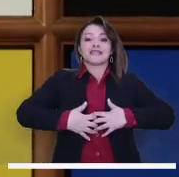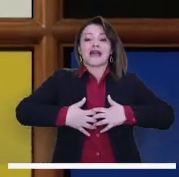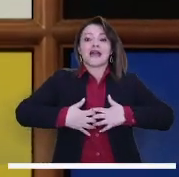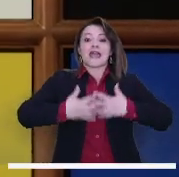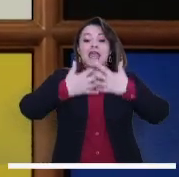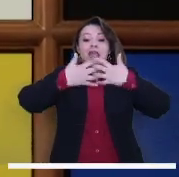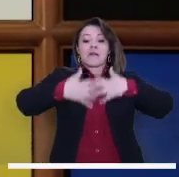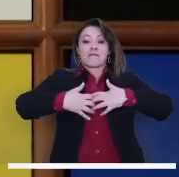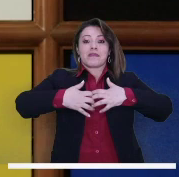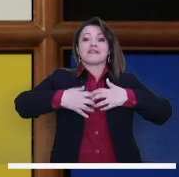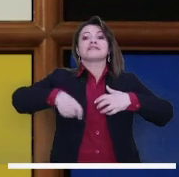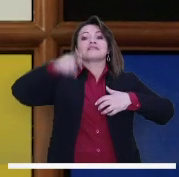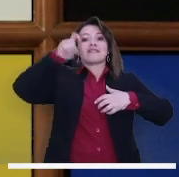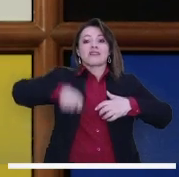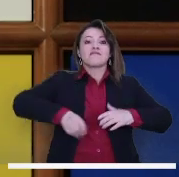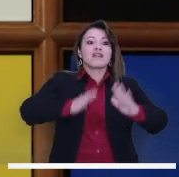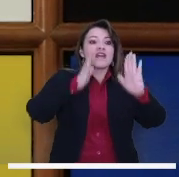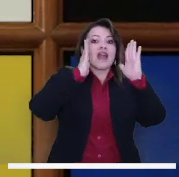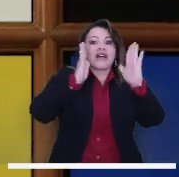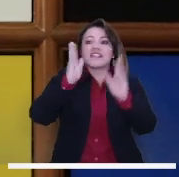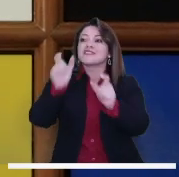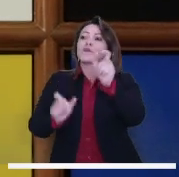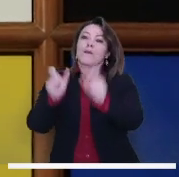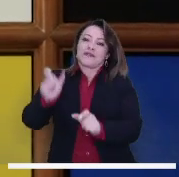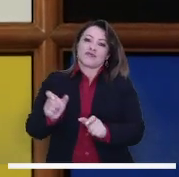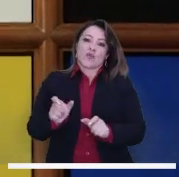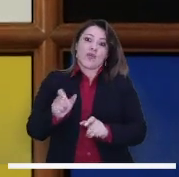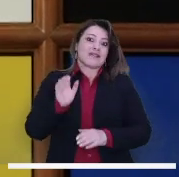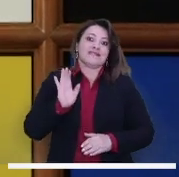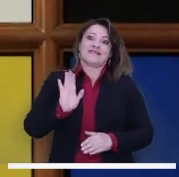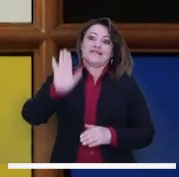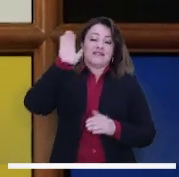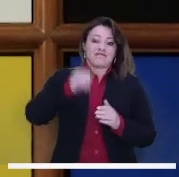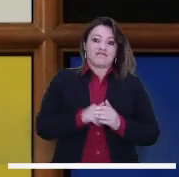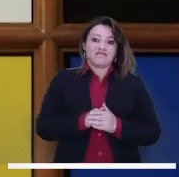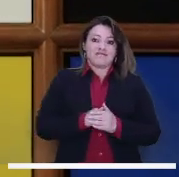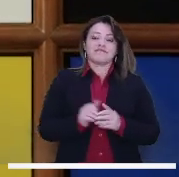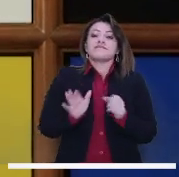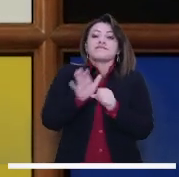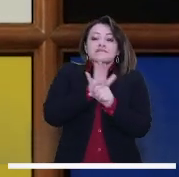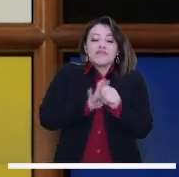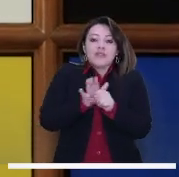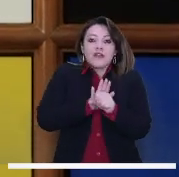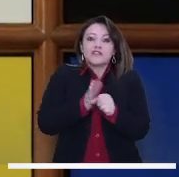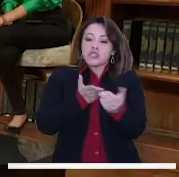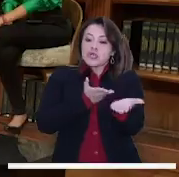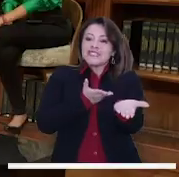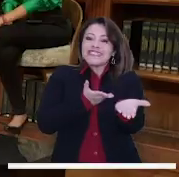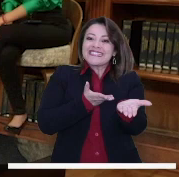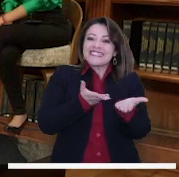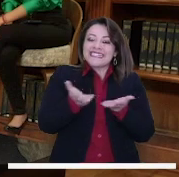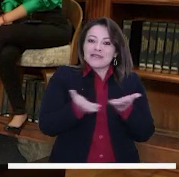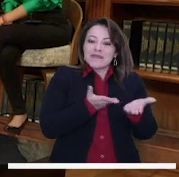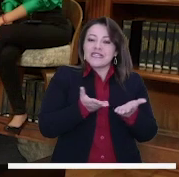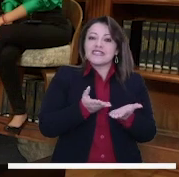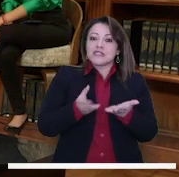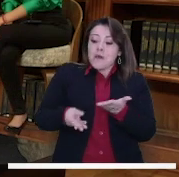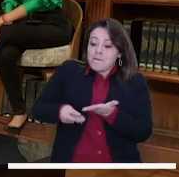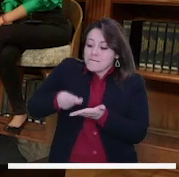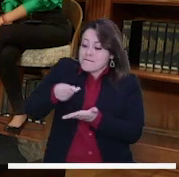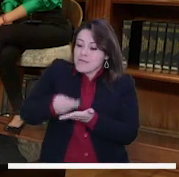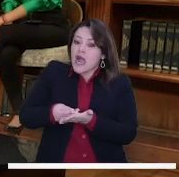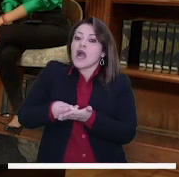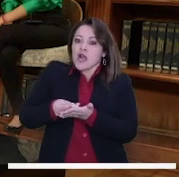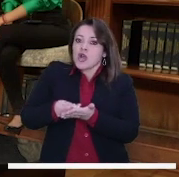ser una empresa tiene que tratar a sus pasajeros como clientes, y no puede desconocer que las condiciones que brinda por el valor del pasaje